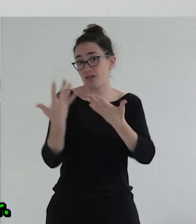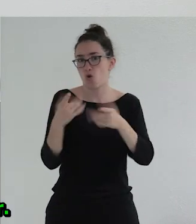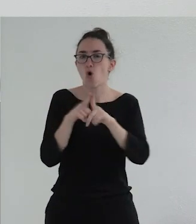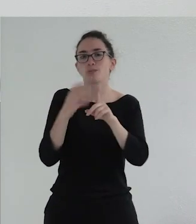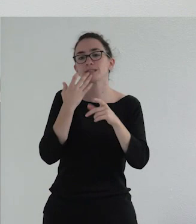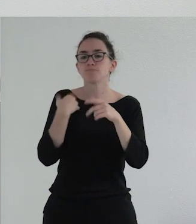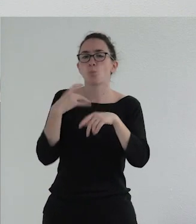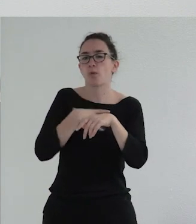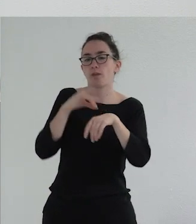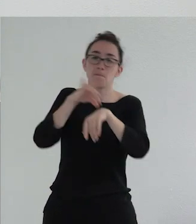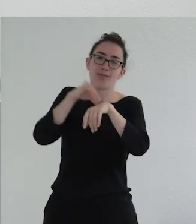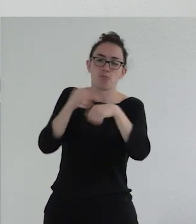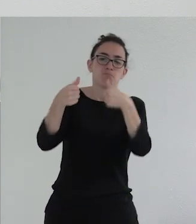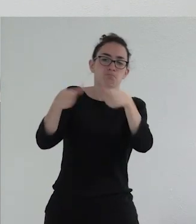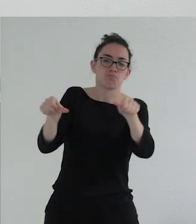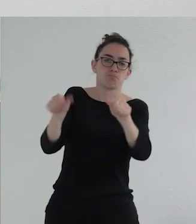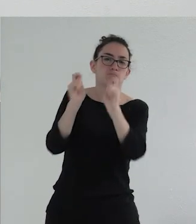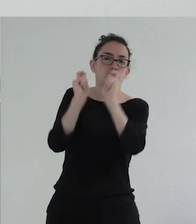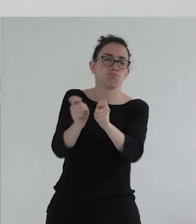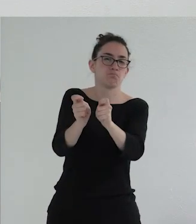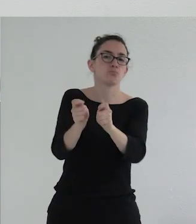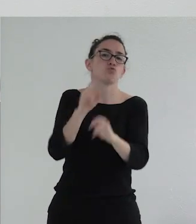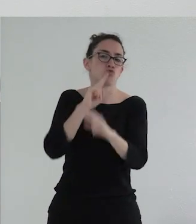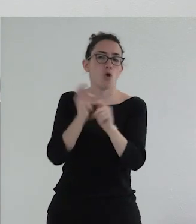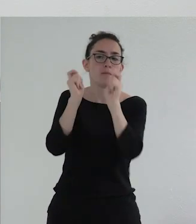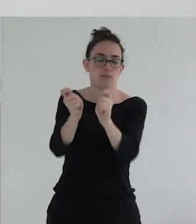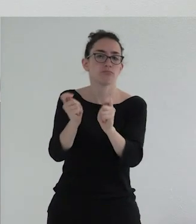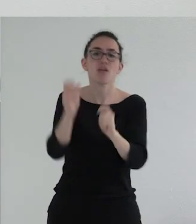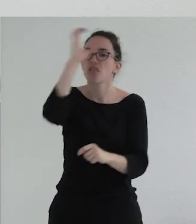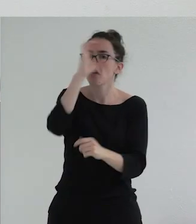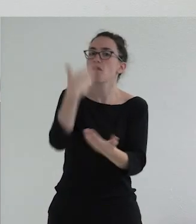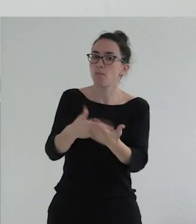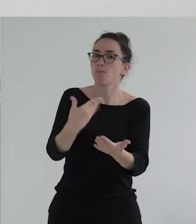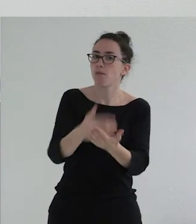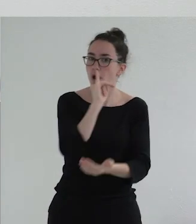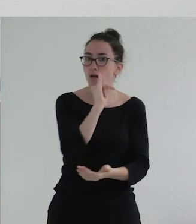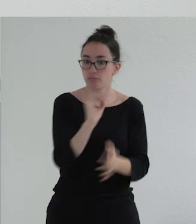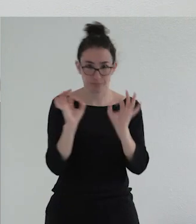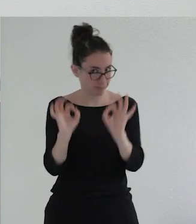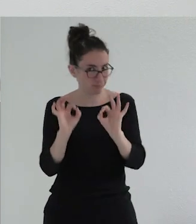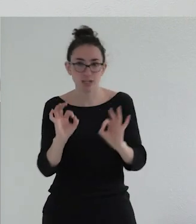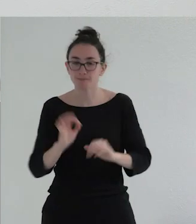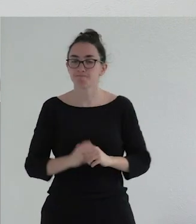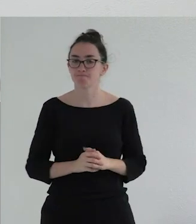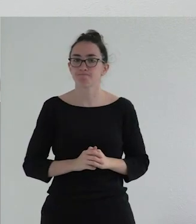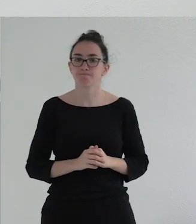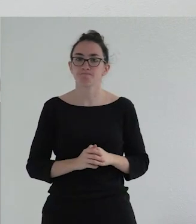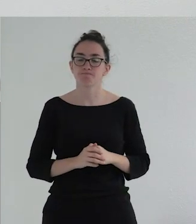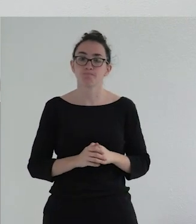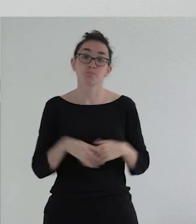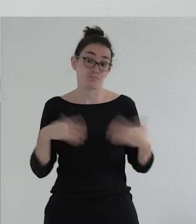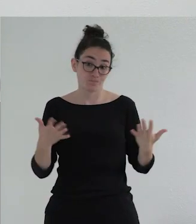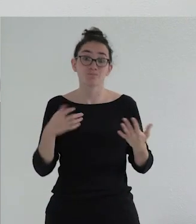diagnosticar es decir aquí está pasando esto científicamente comprobado eso es lo que está sucediendo claro